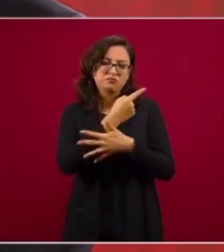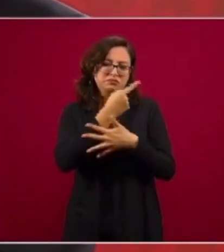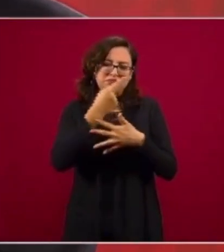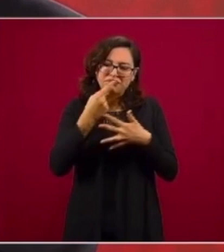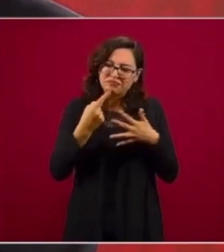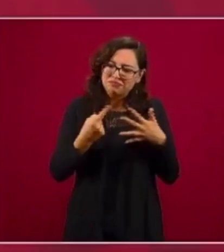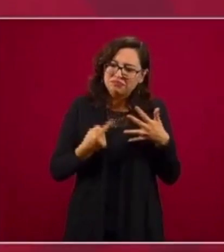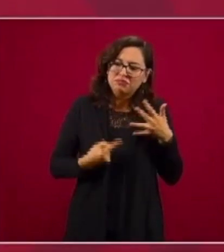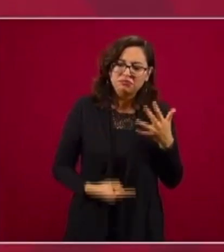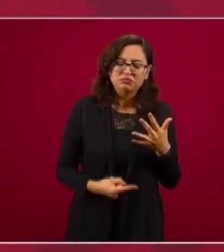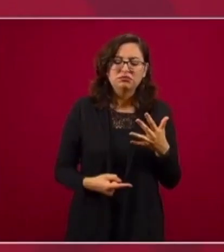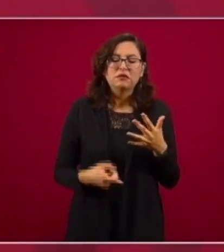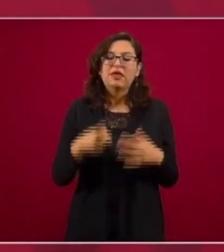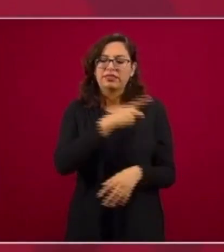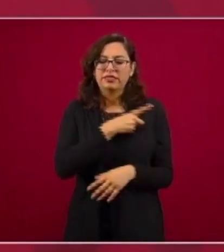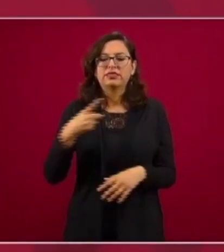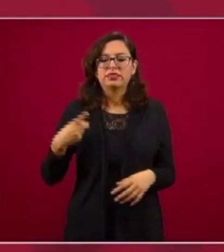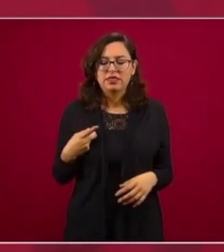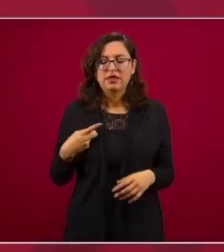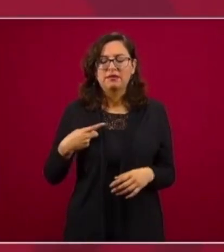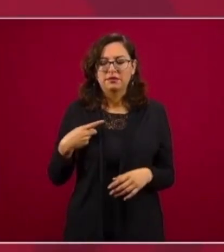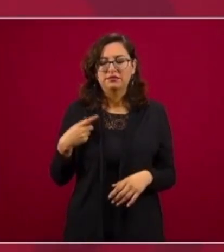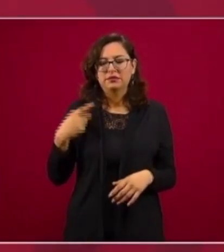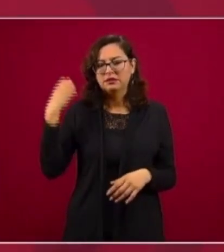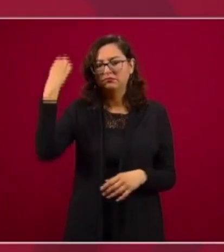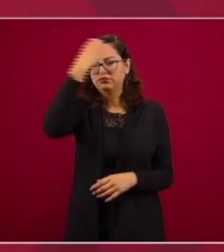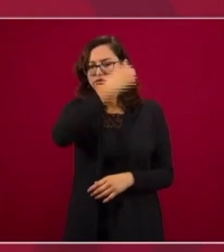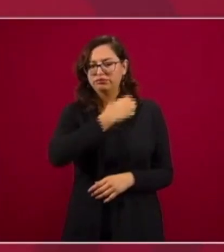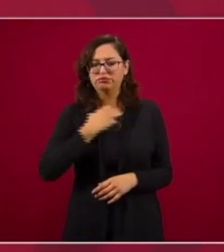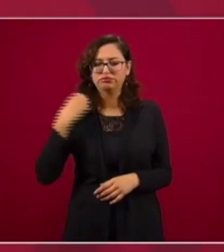estudiado el caso.